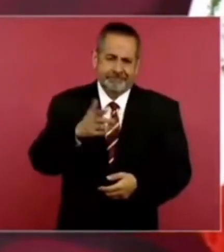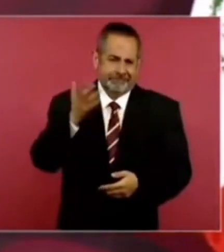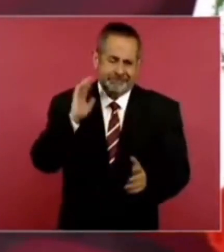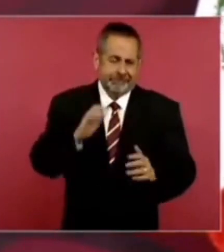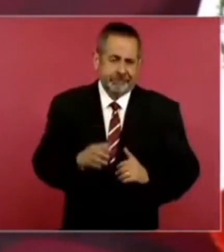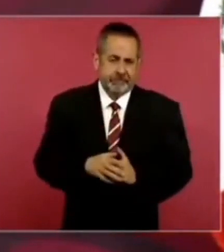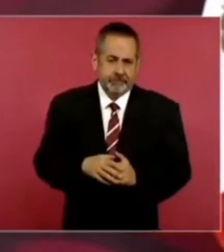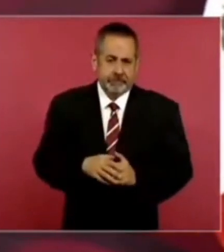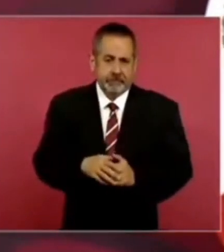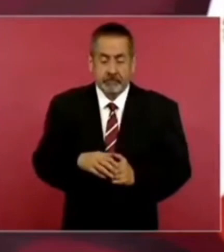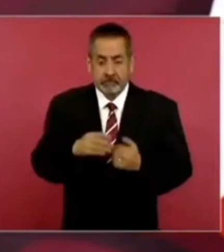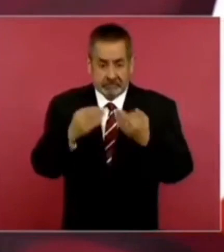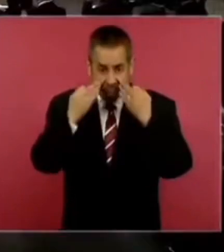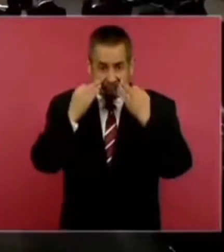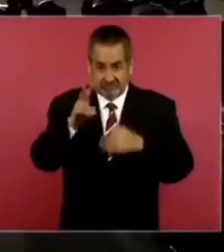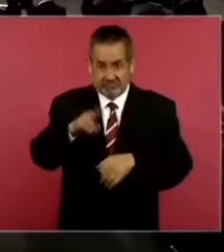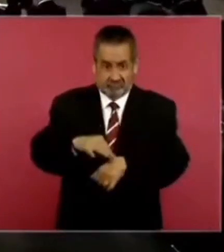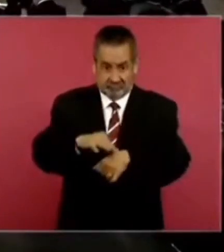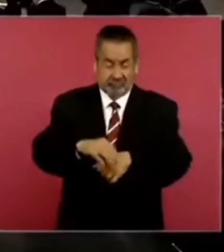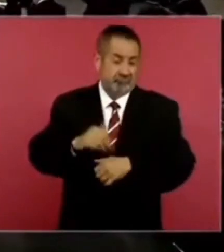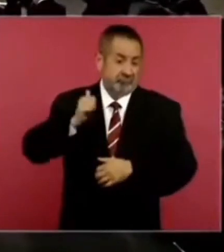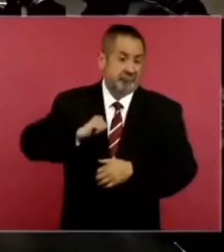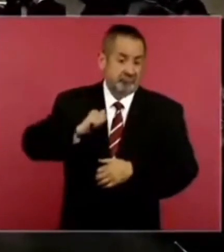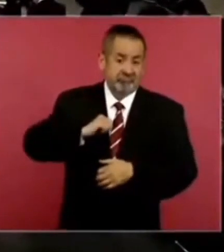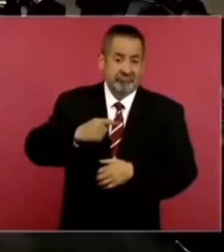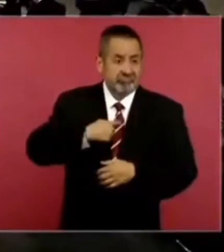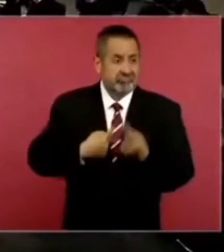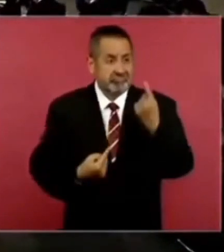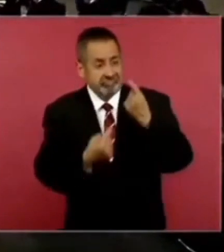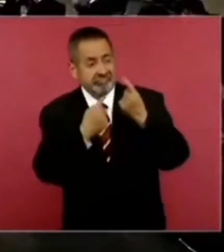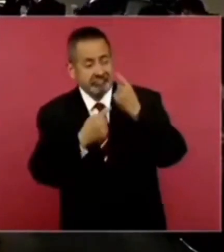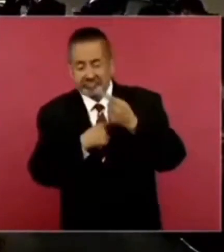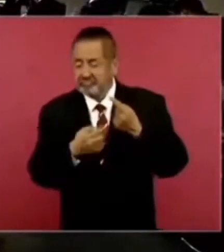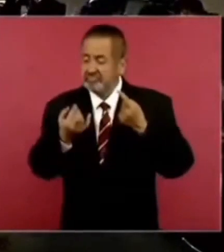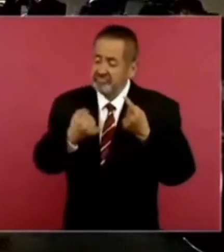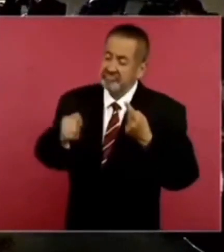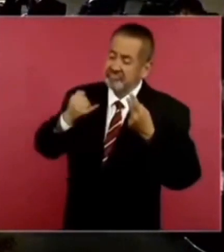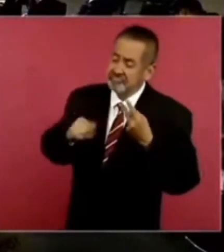Porque yo lo padecí dos veces. Primero,